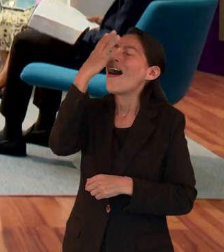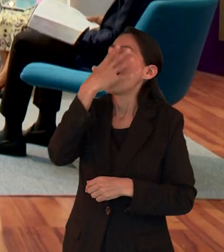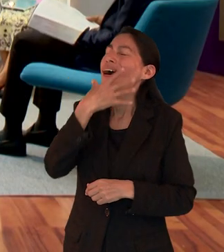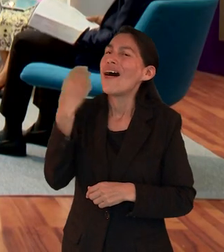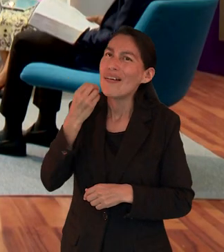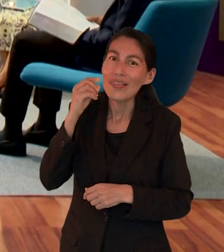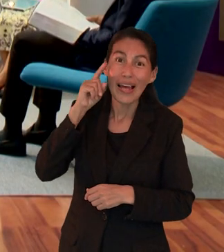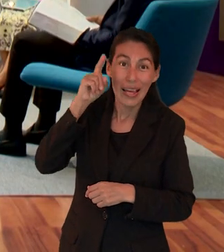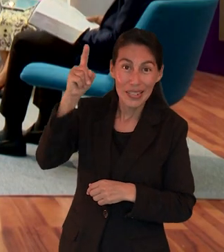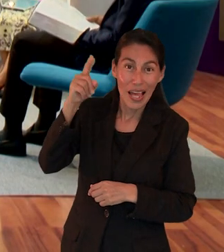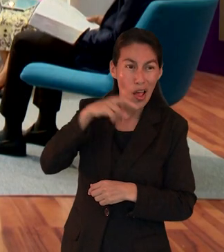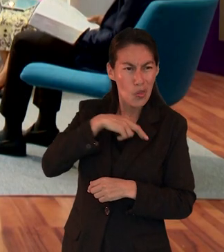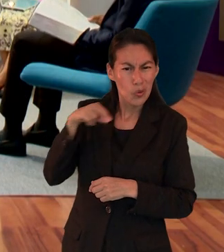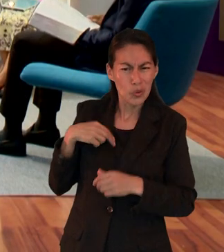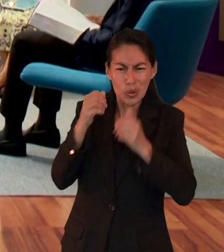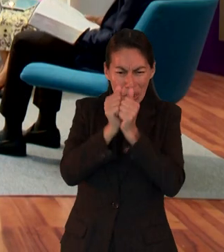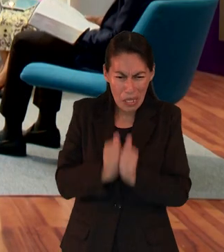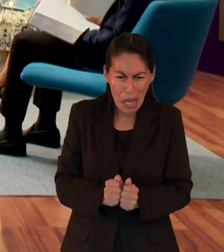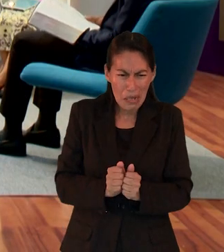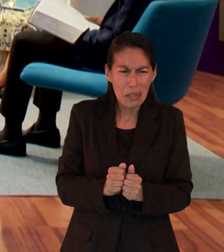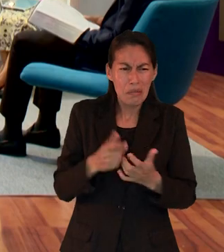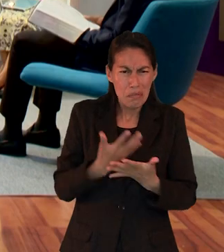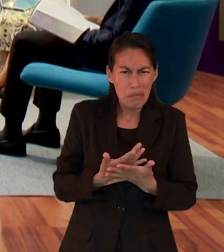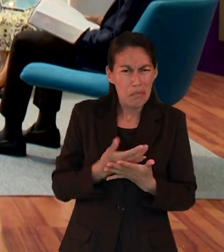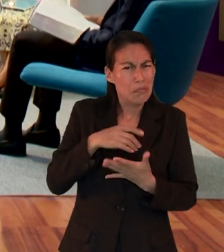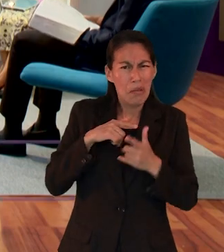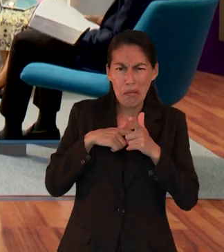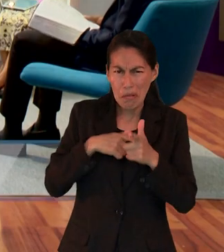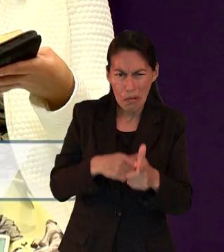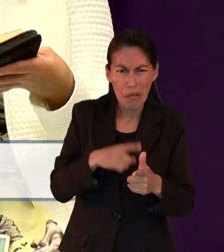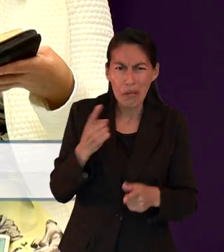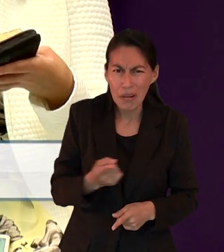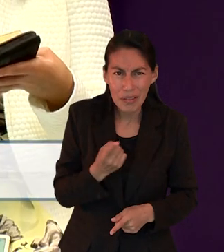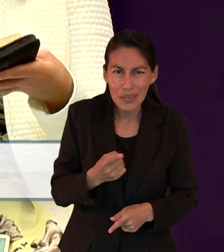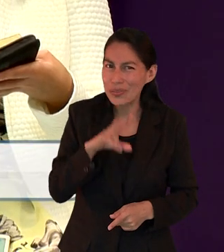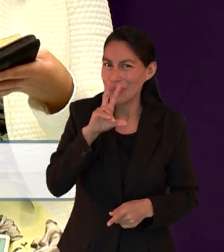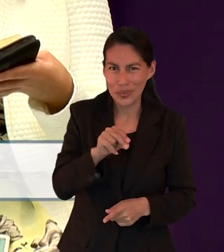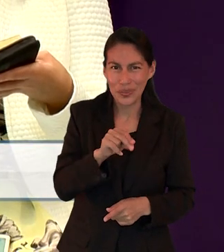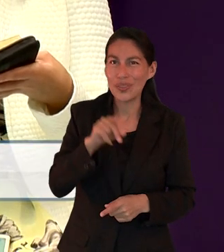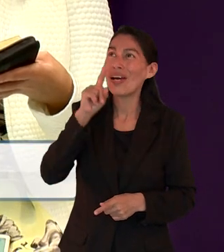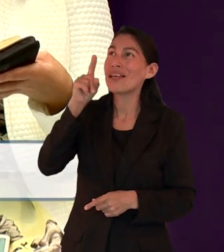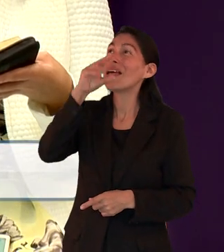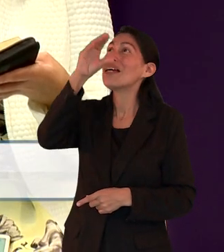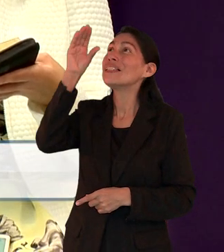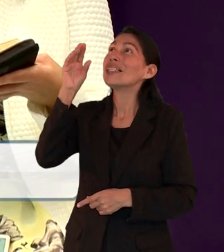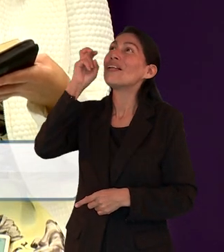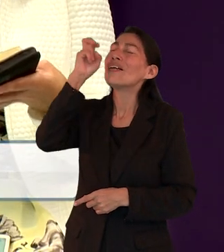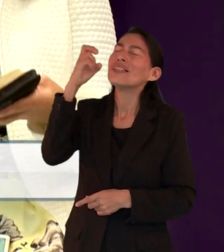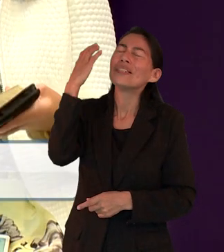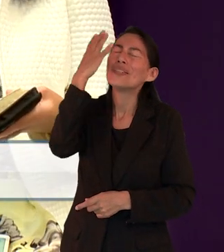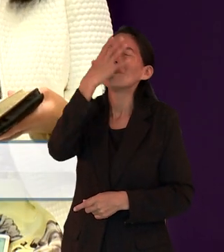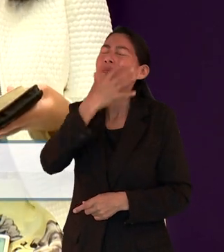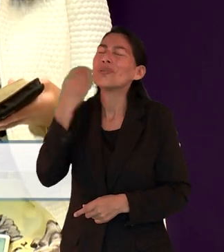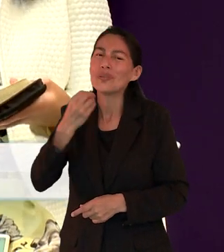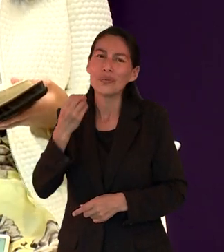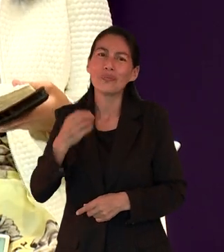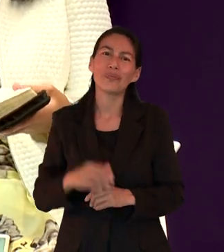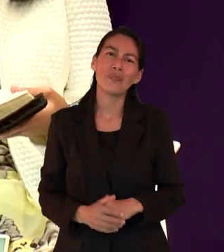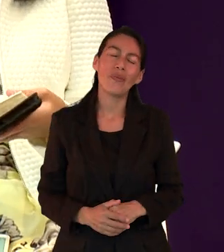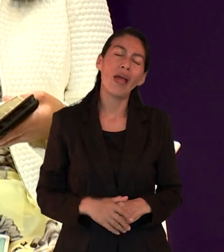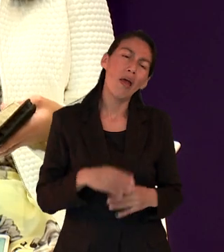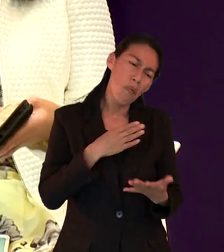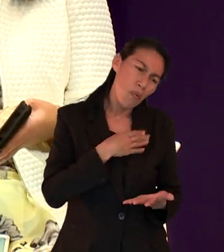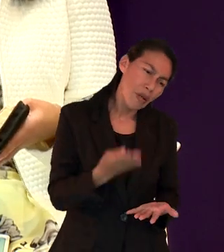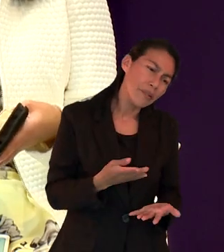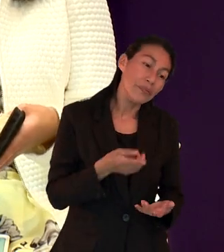es Dios porque el versículo 14 de Hebreos 13 dice porque no tenemos aquí ciudad permanente sino que buscamos la porvenir